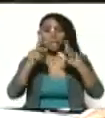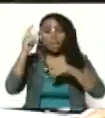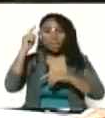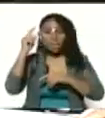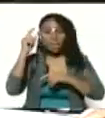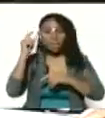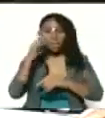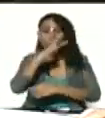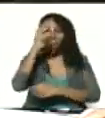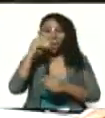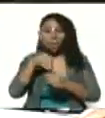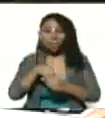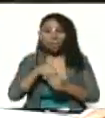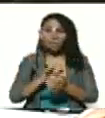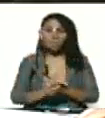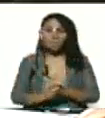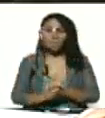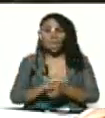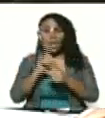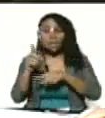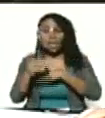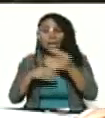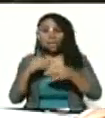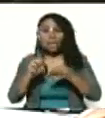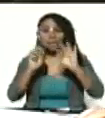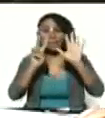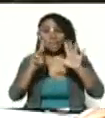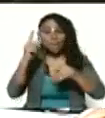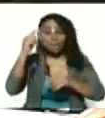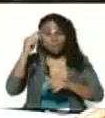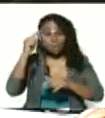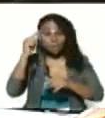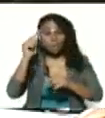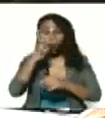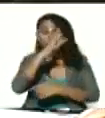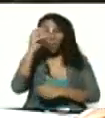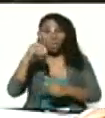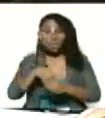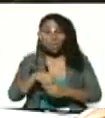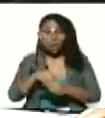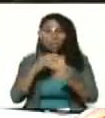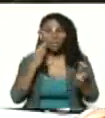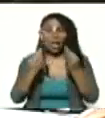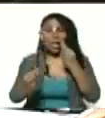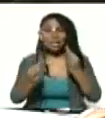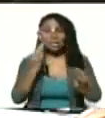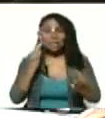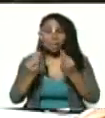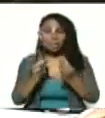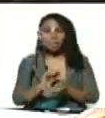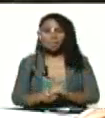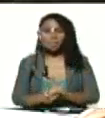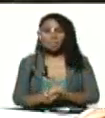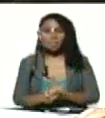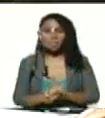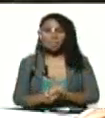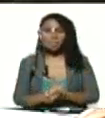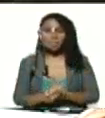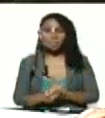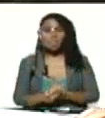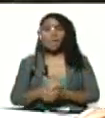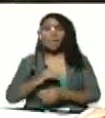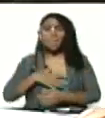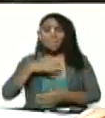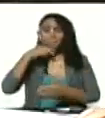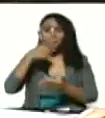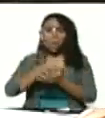de cuarentena así que serían 7 días de cuarentena flexibles la podríamos